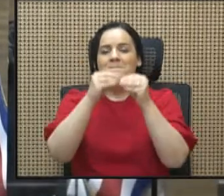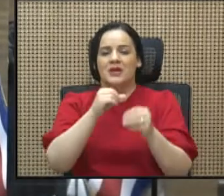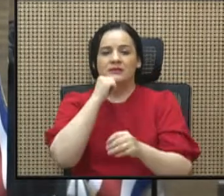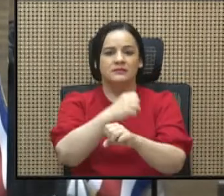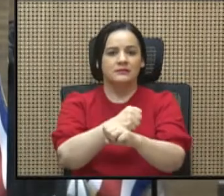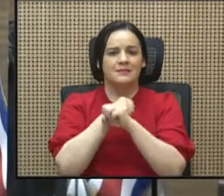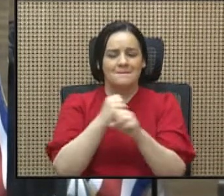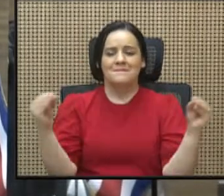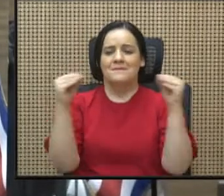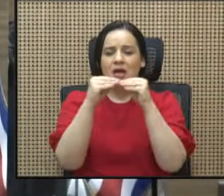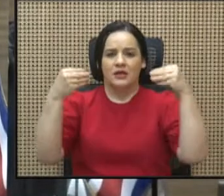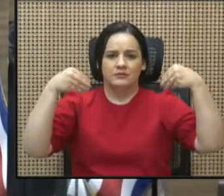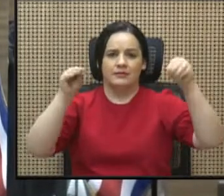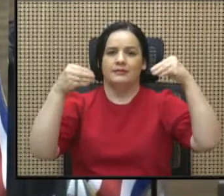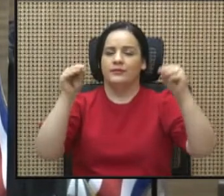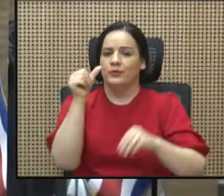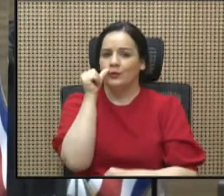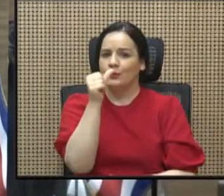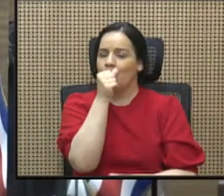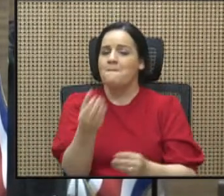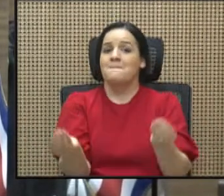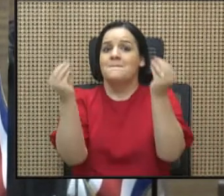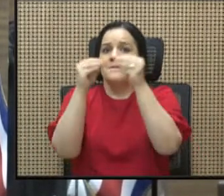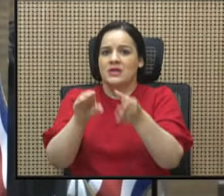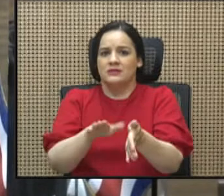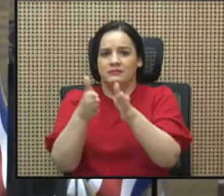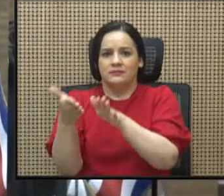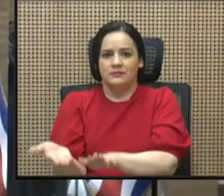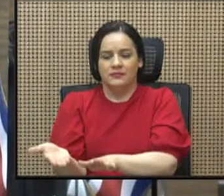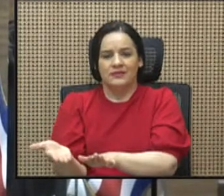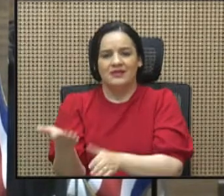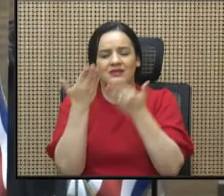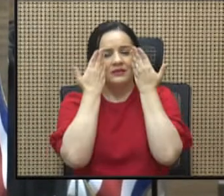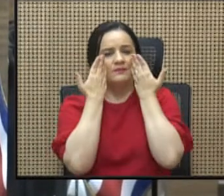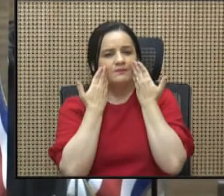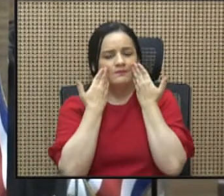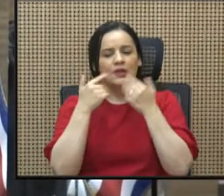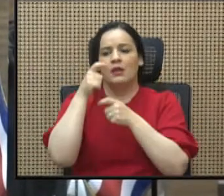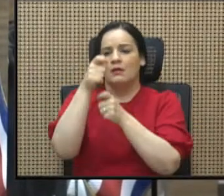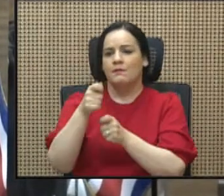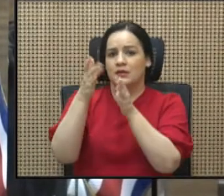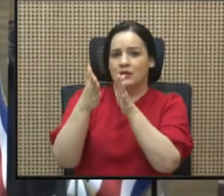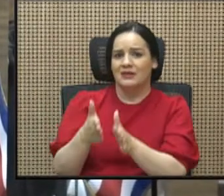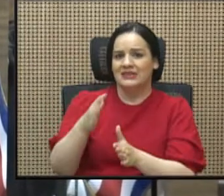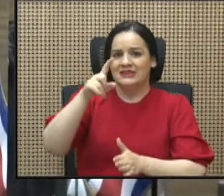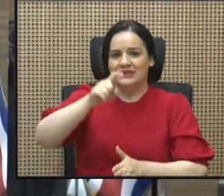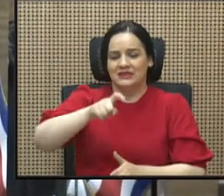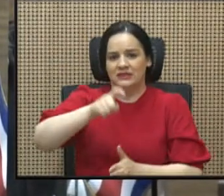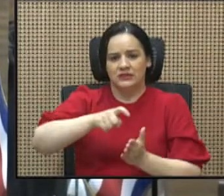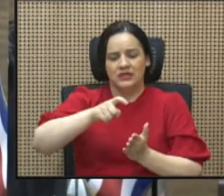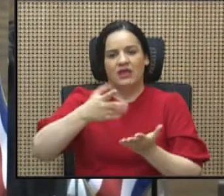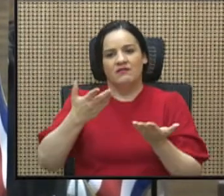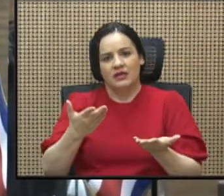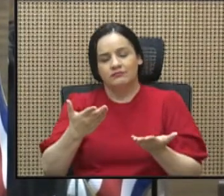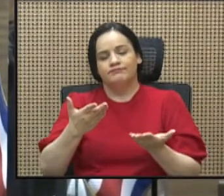narcotráfico y mucho más muertes qué triste que los pescadores tengan que pagar por las decisiones